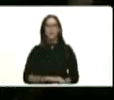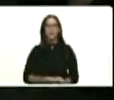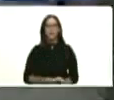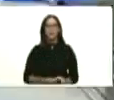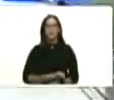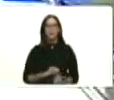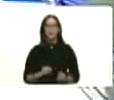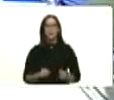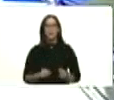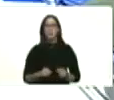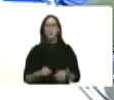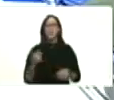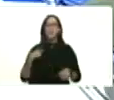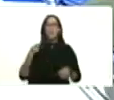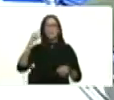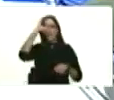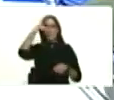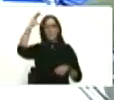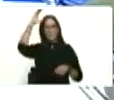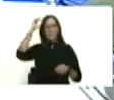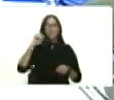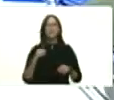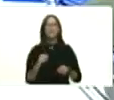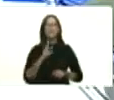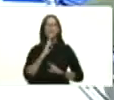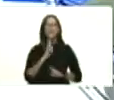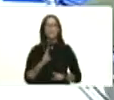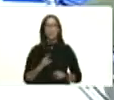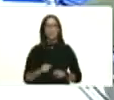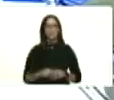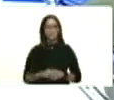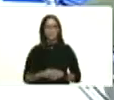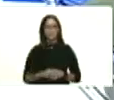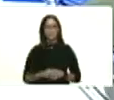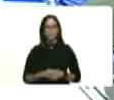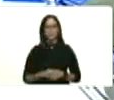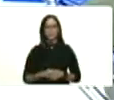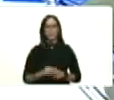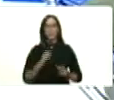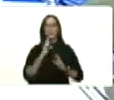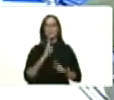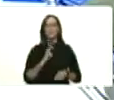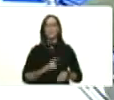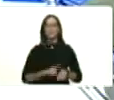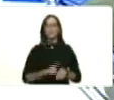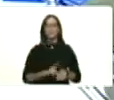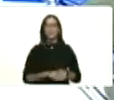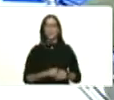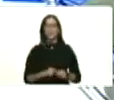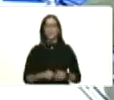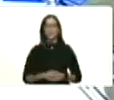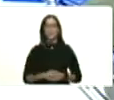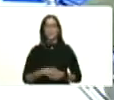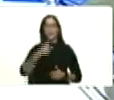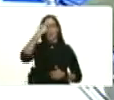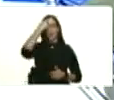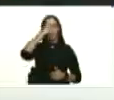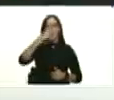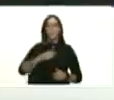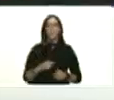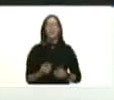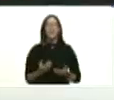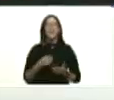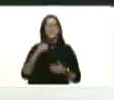tener esa capacidad de respuesta respuesta temprana al pueblo esa